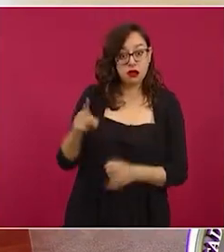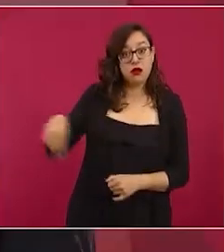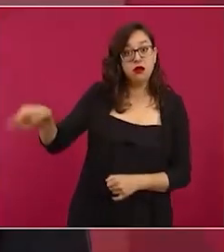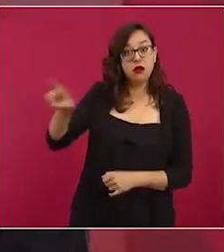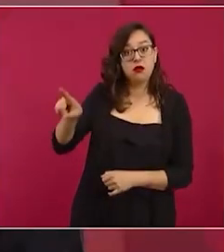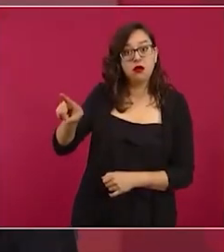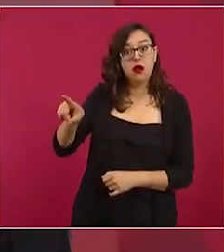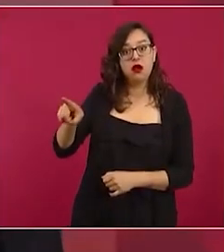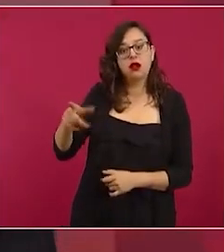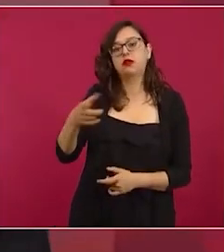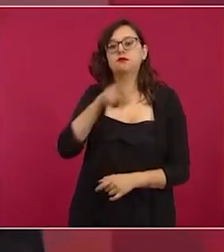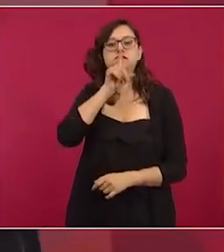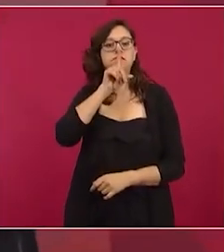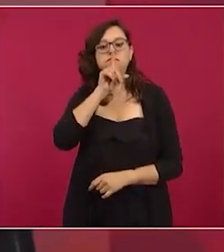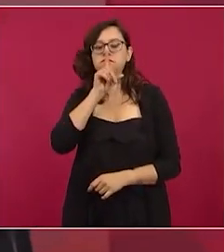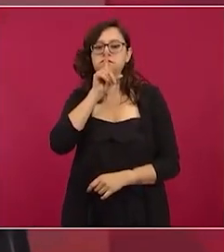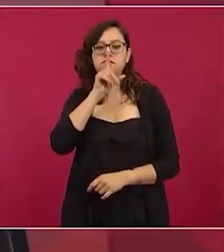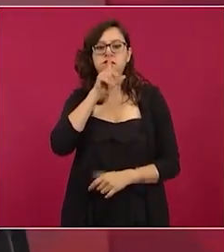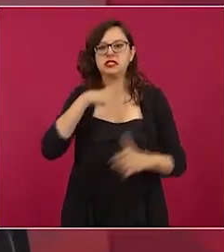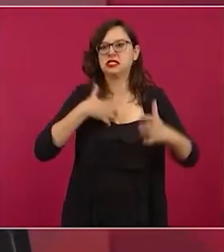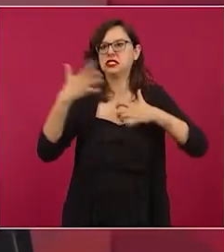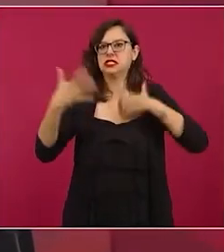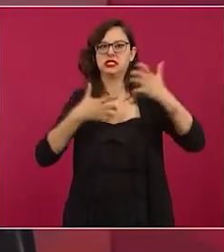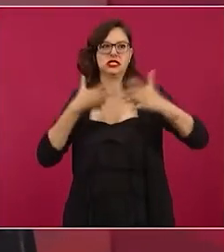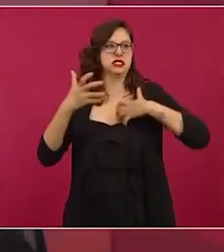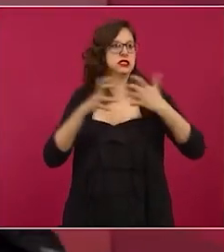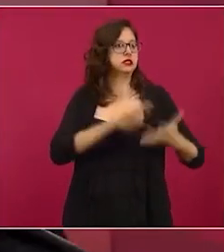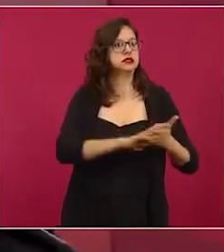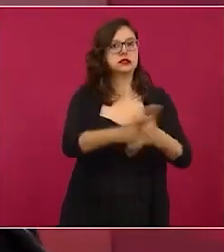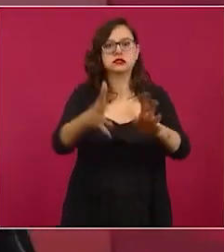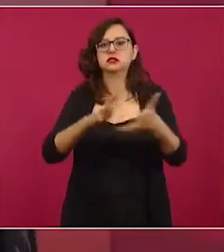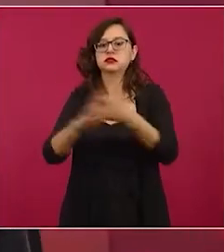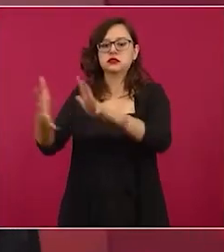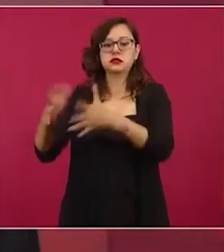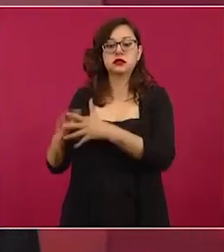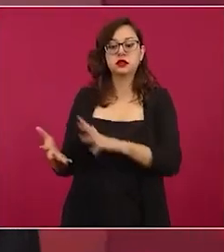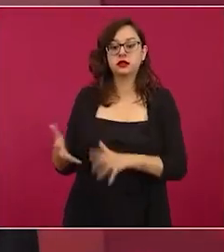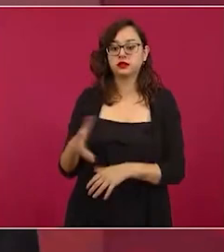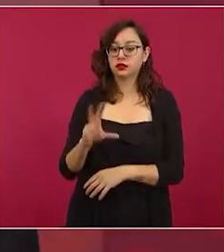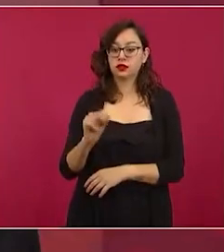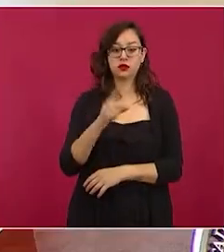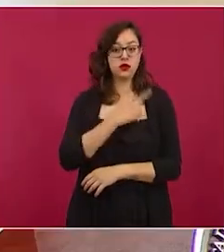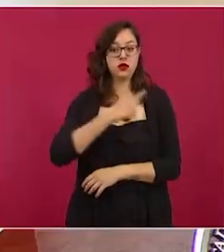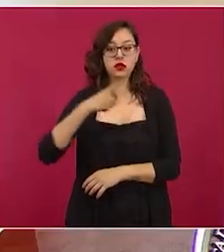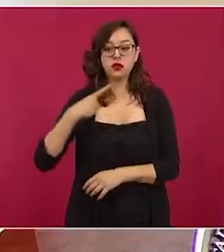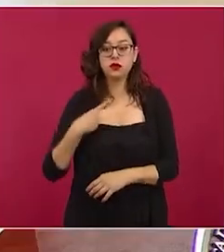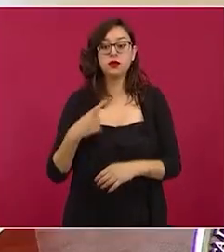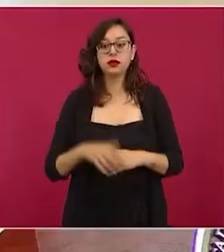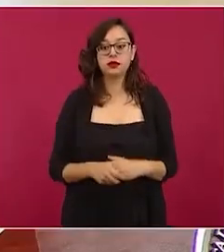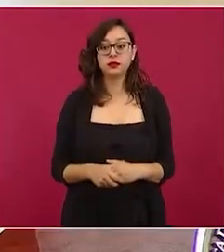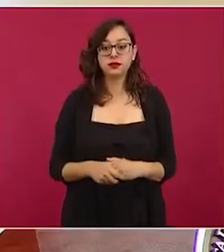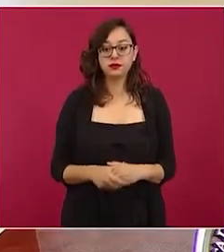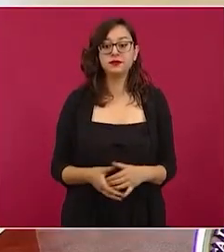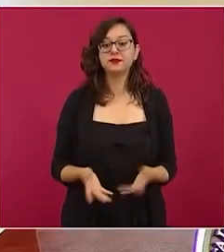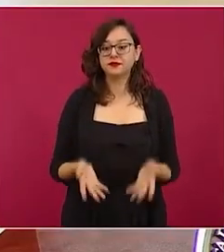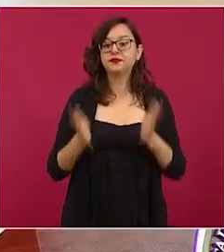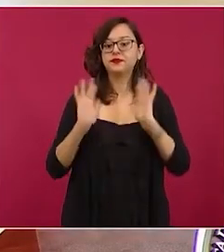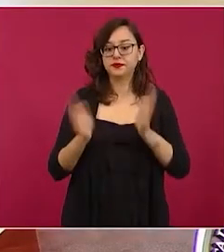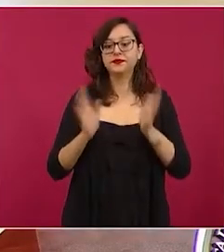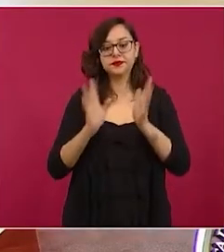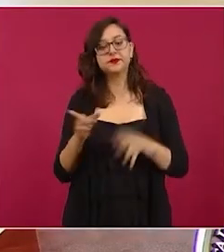y no haya violencia, porque tenemos información de que se están preparando